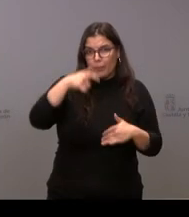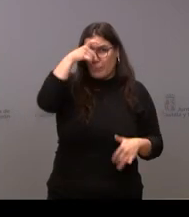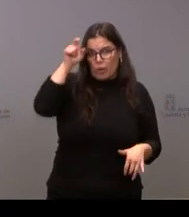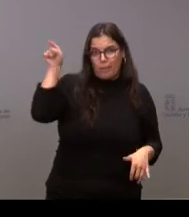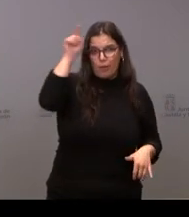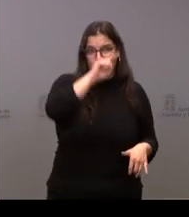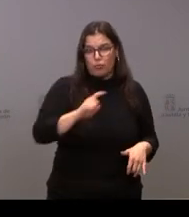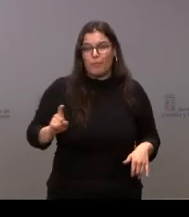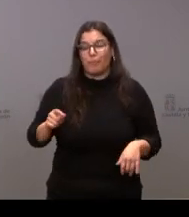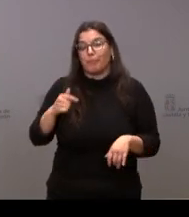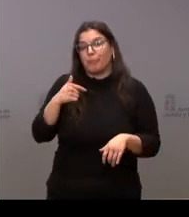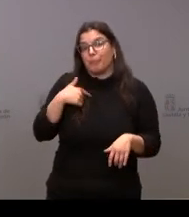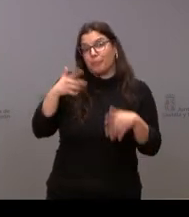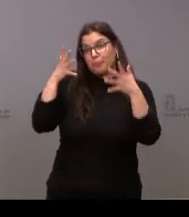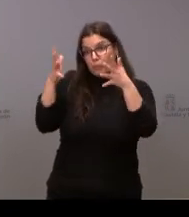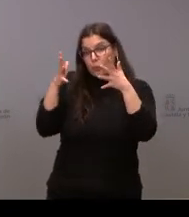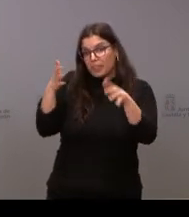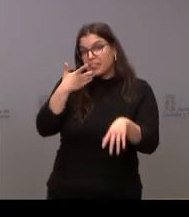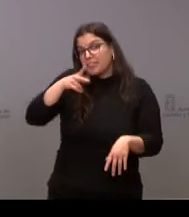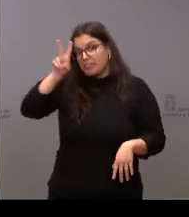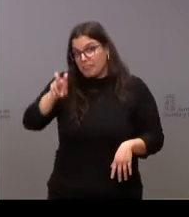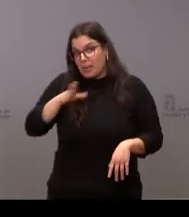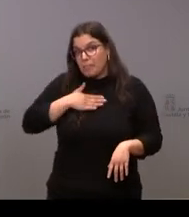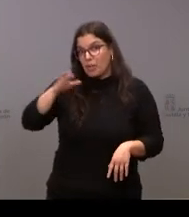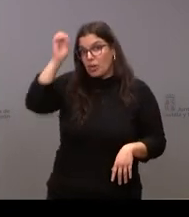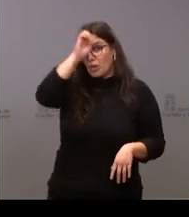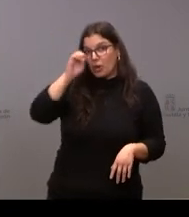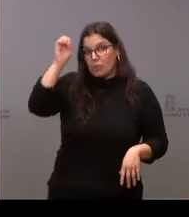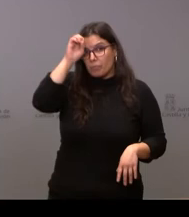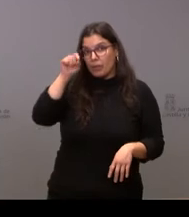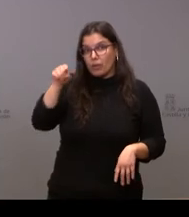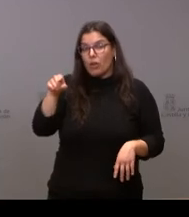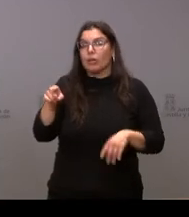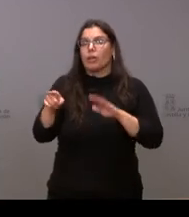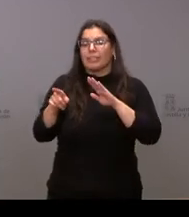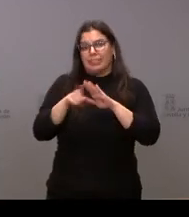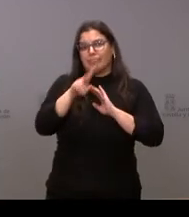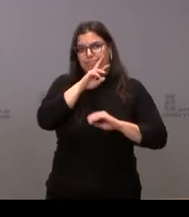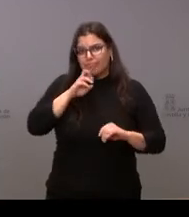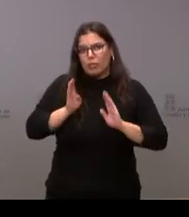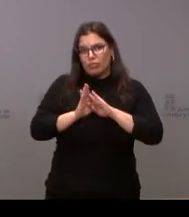una sugerencia si le vale para mi opinión que se mantengan los datos diarios muchas gracias